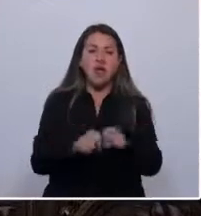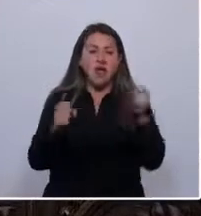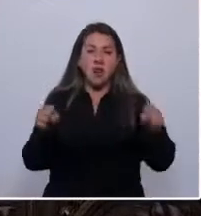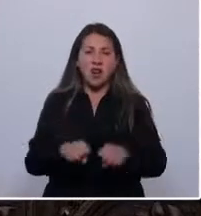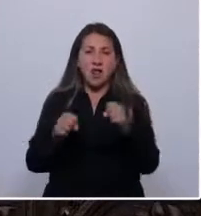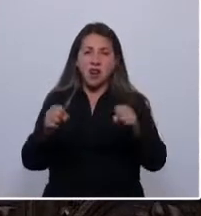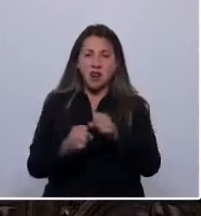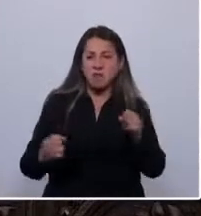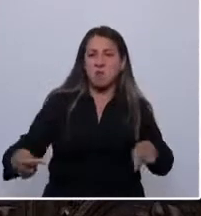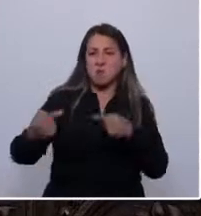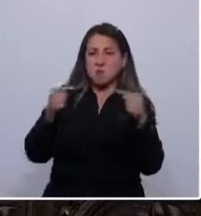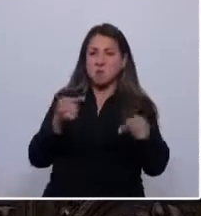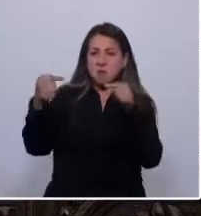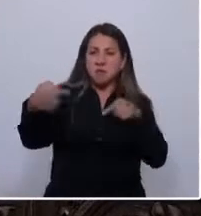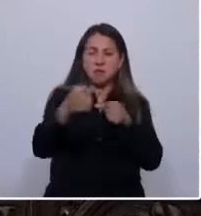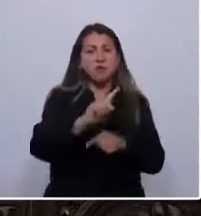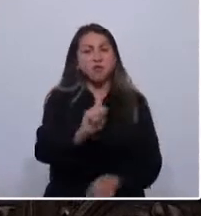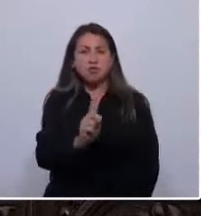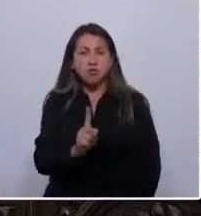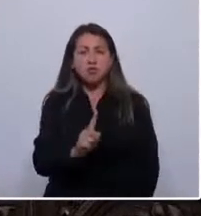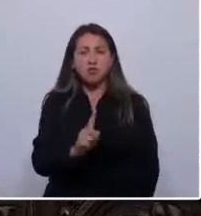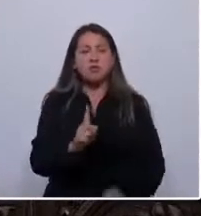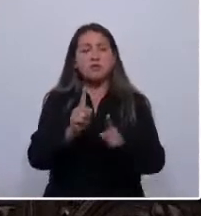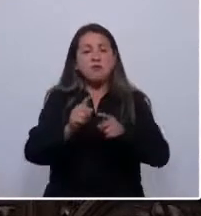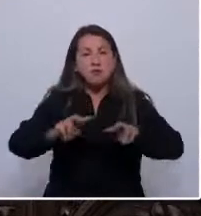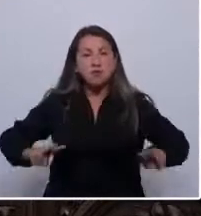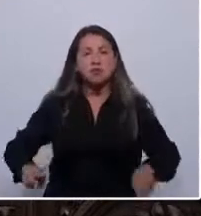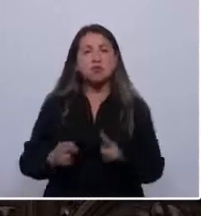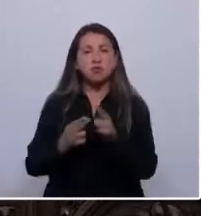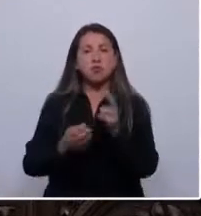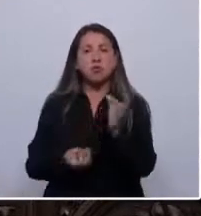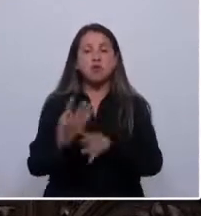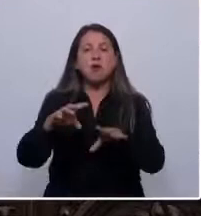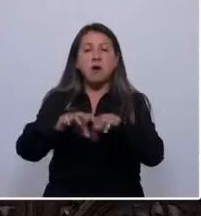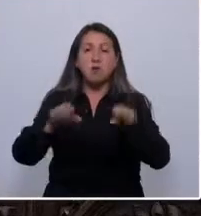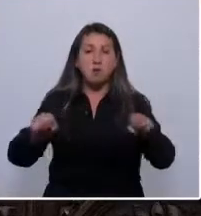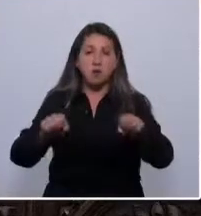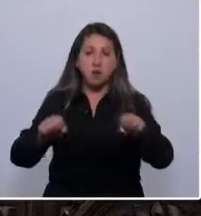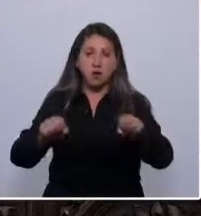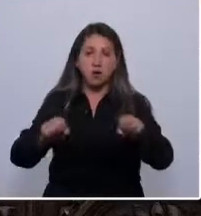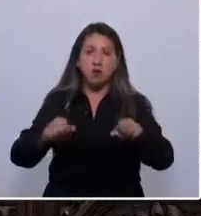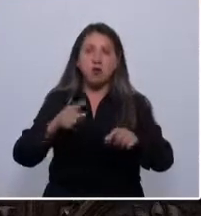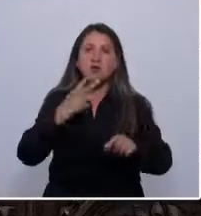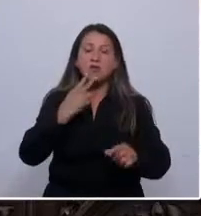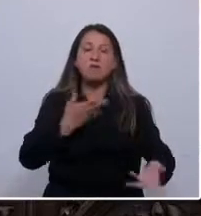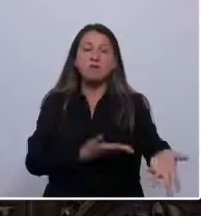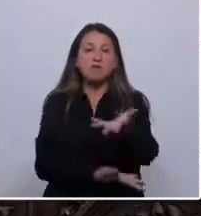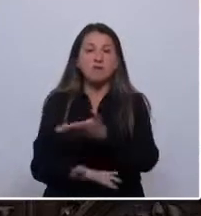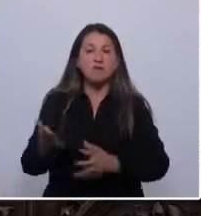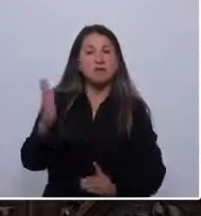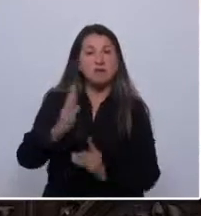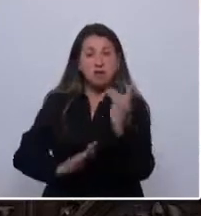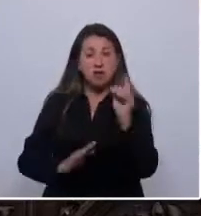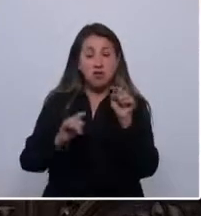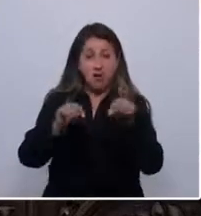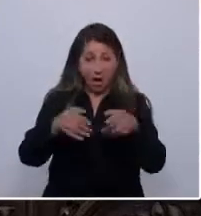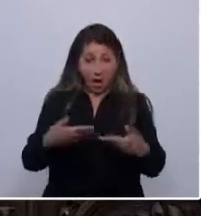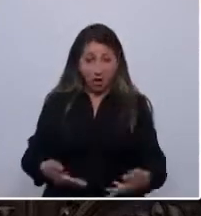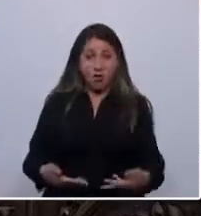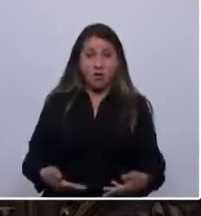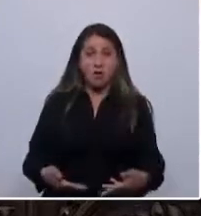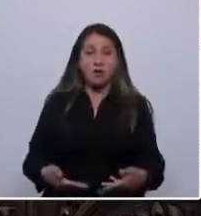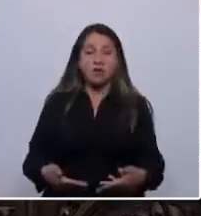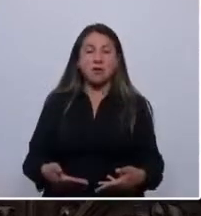barricadas, sino construir un nuevo pacto de convivencia y desarrollo. Esta es la hora de la